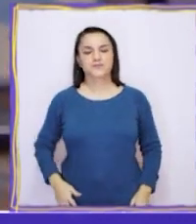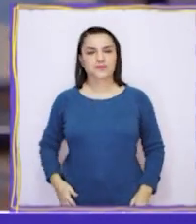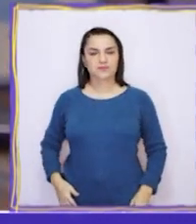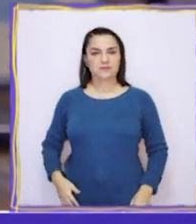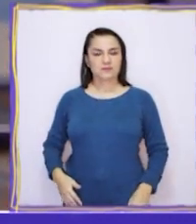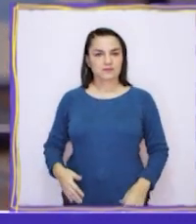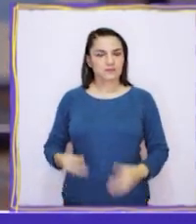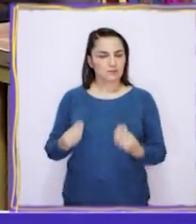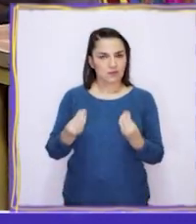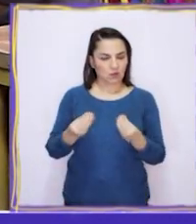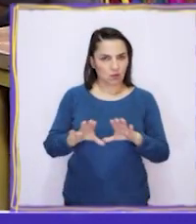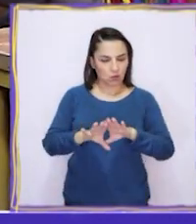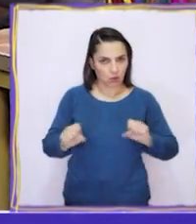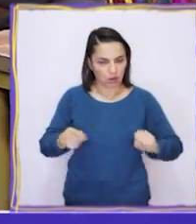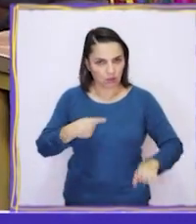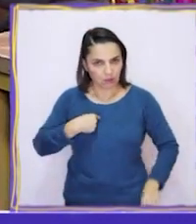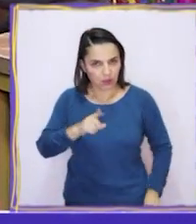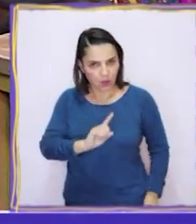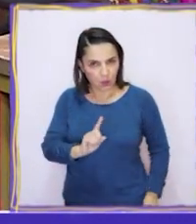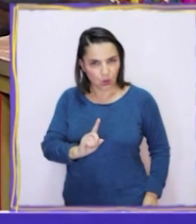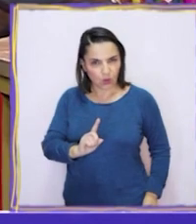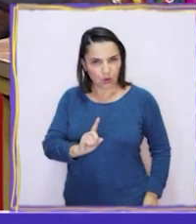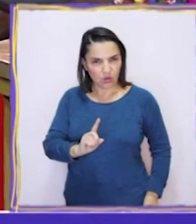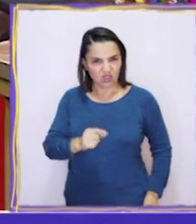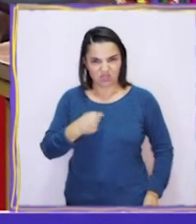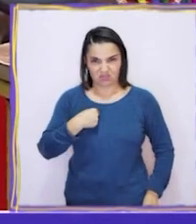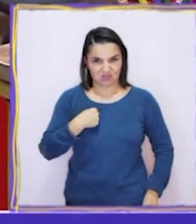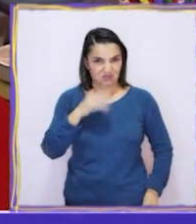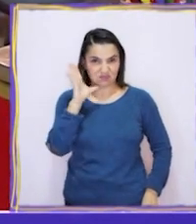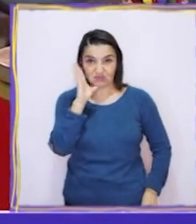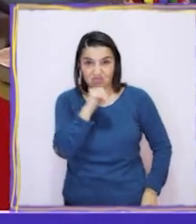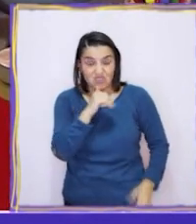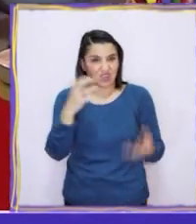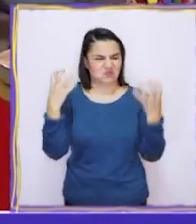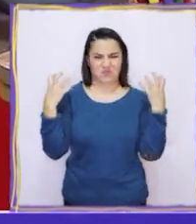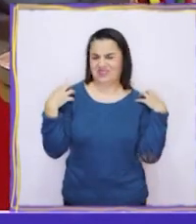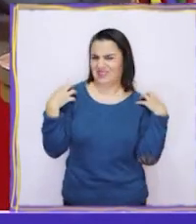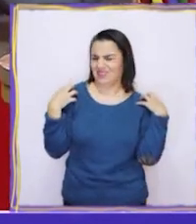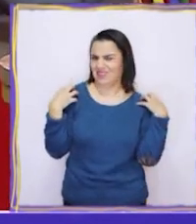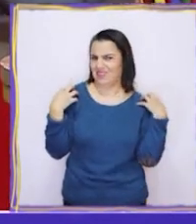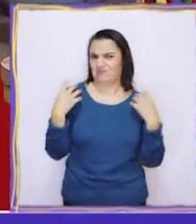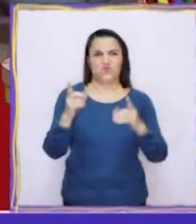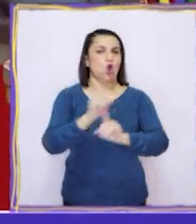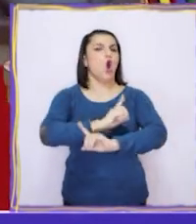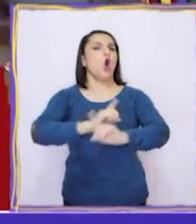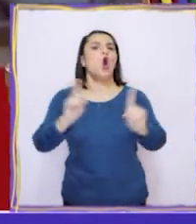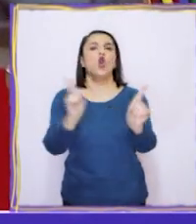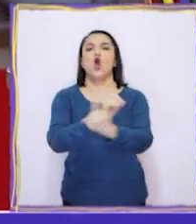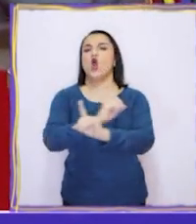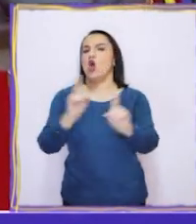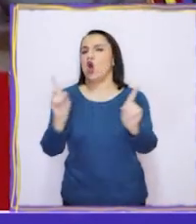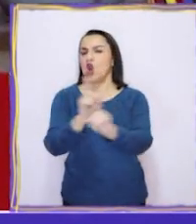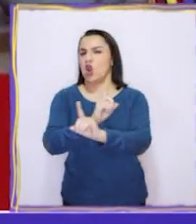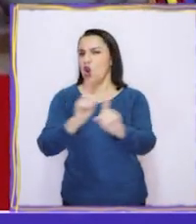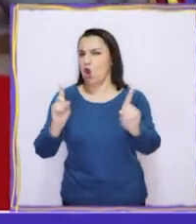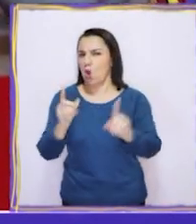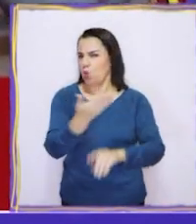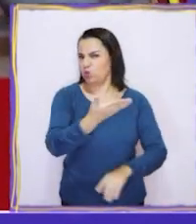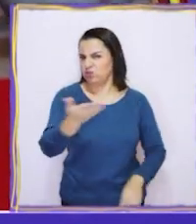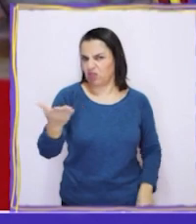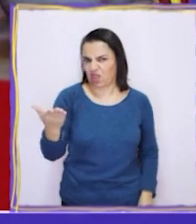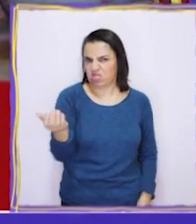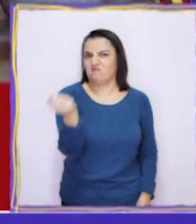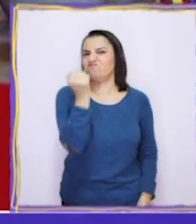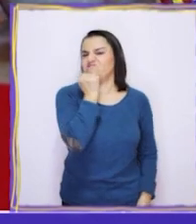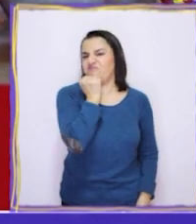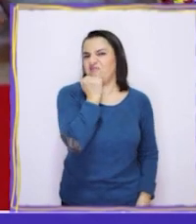¿Cómo? ¿Que no están de acuerdo conmigo? ¿Y responsable yo? No, no. No creo que sea